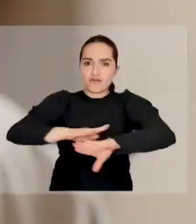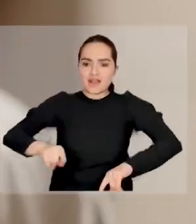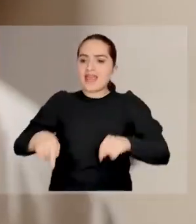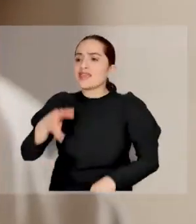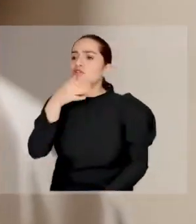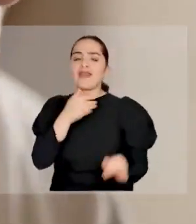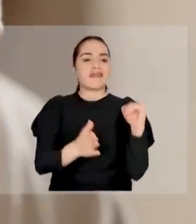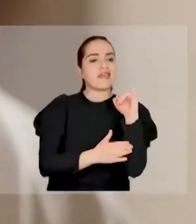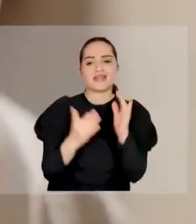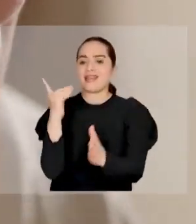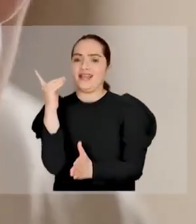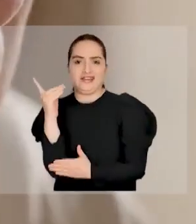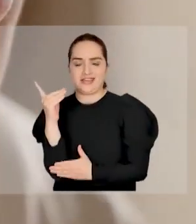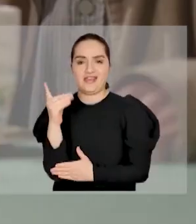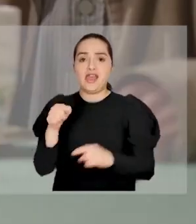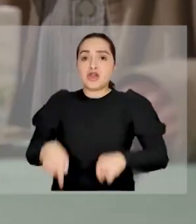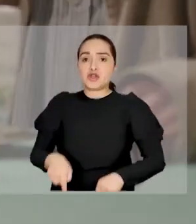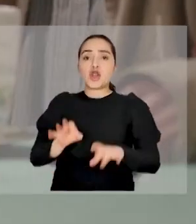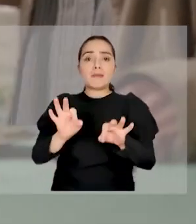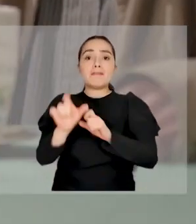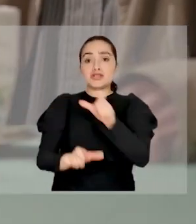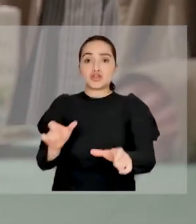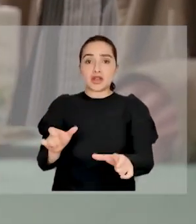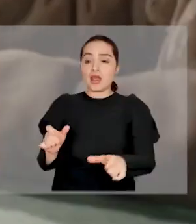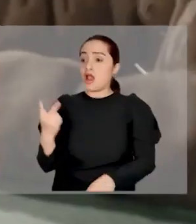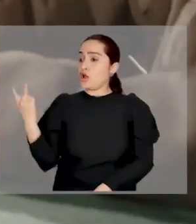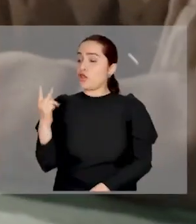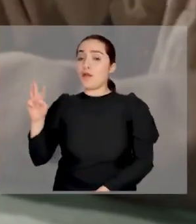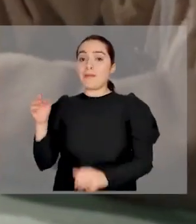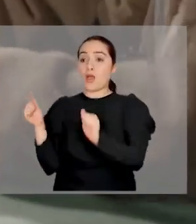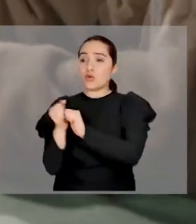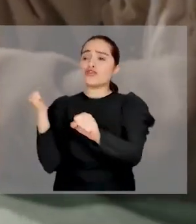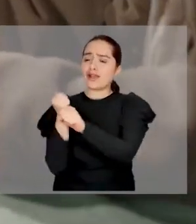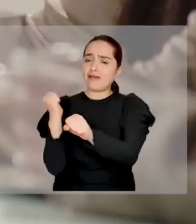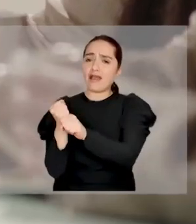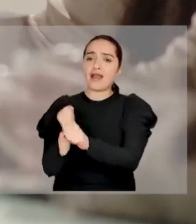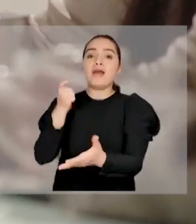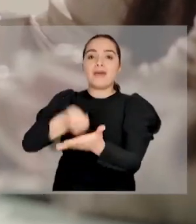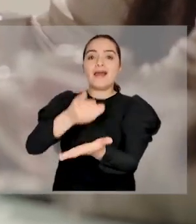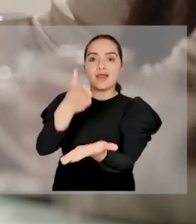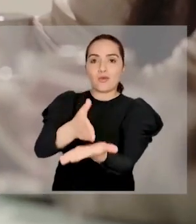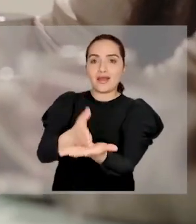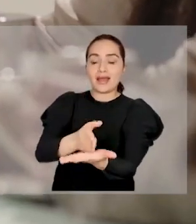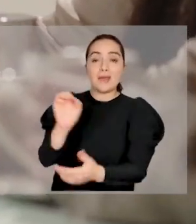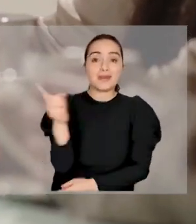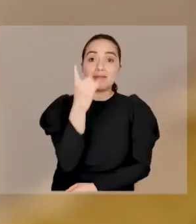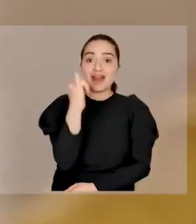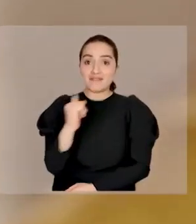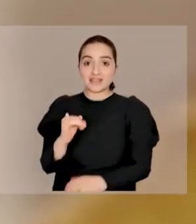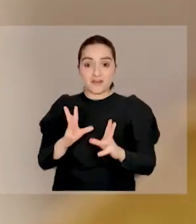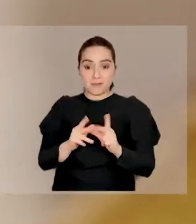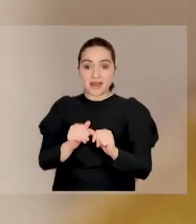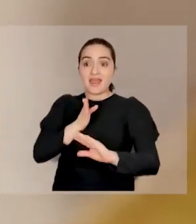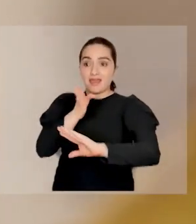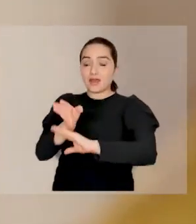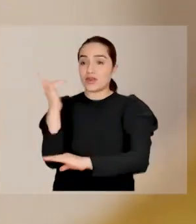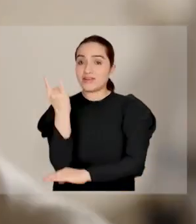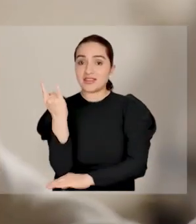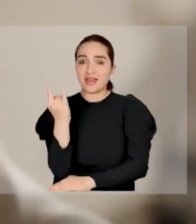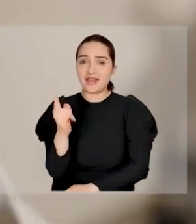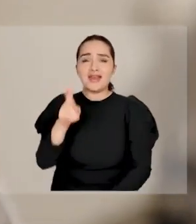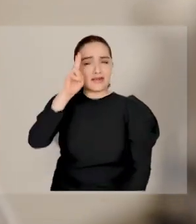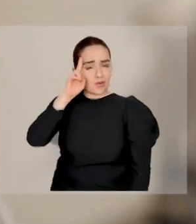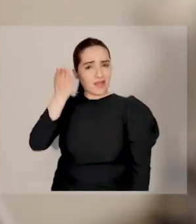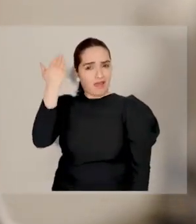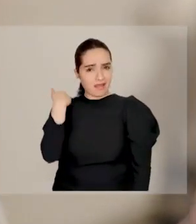izquierda. Que hay gente común y corriente. Pero papá, yo... Pero nada. Con su mamá no hemos sacado la cresta para que ustedes puedan estudiar en el colegio subvencionado. Y sean la